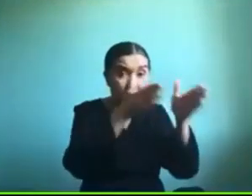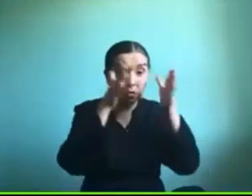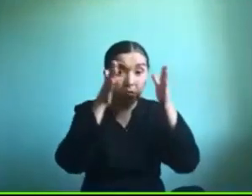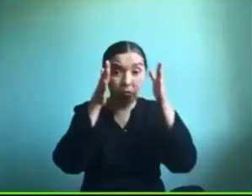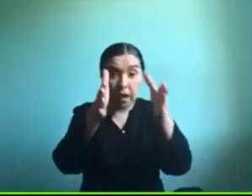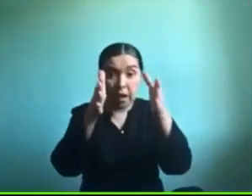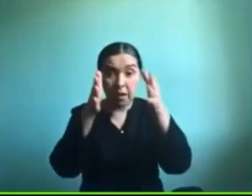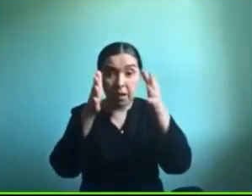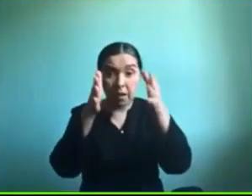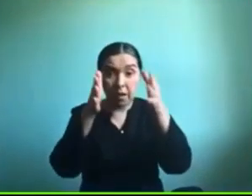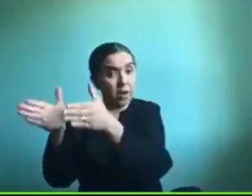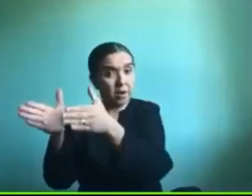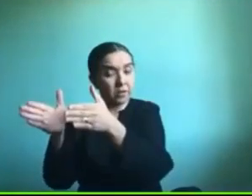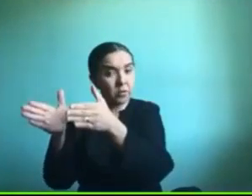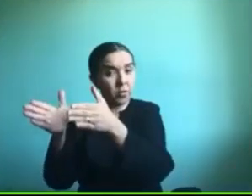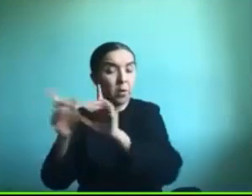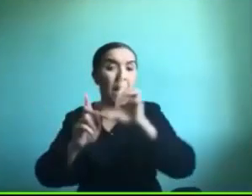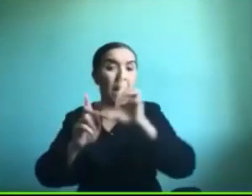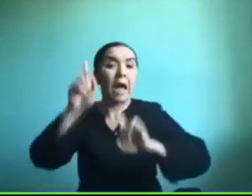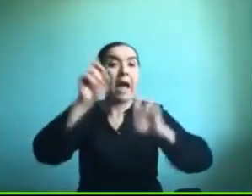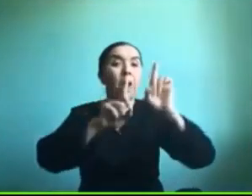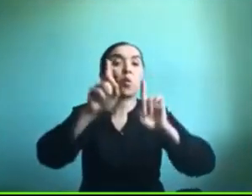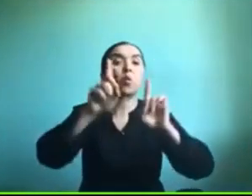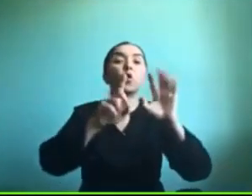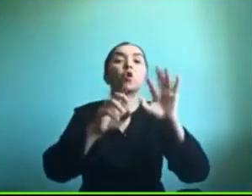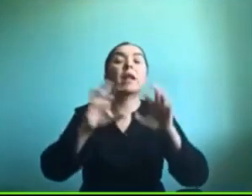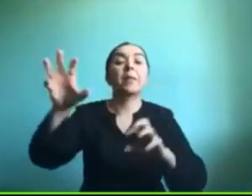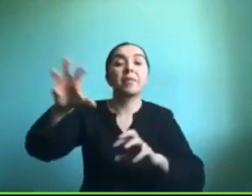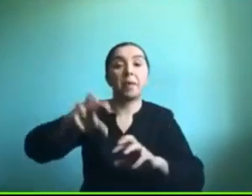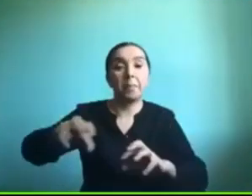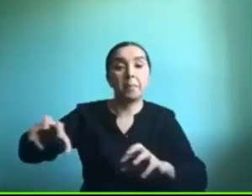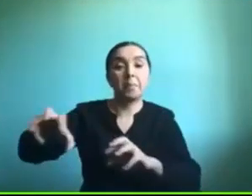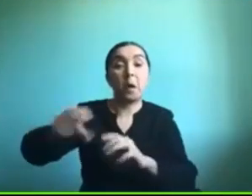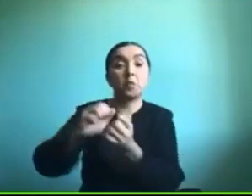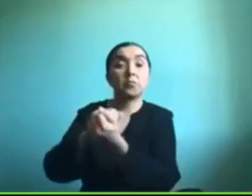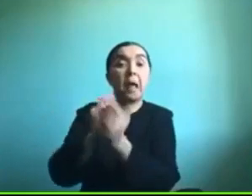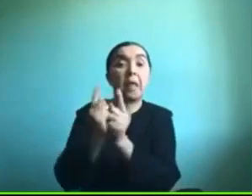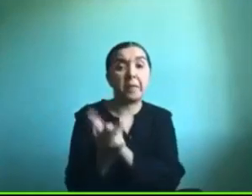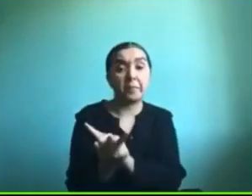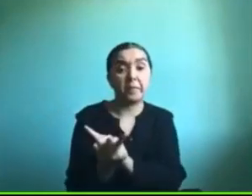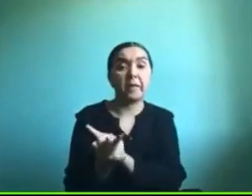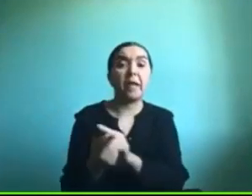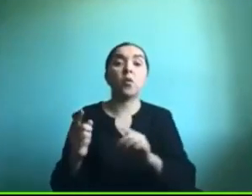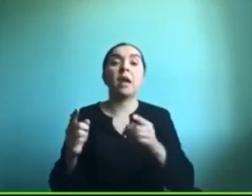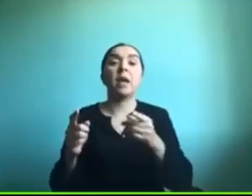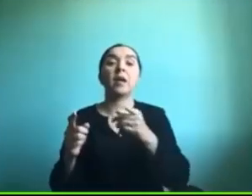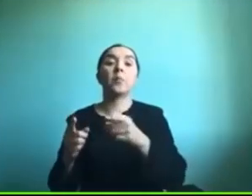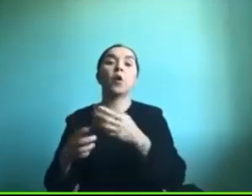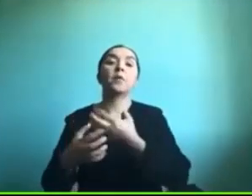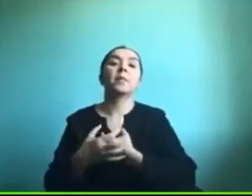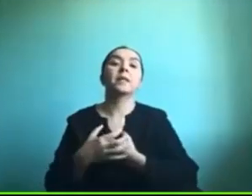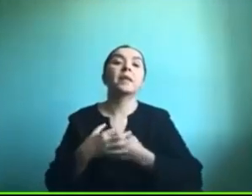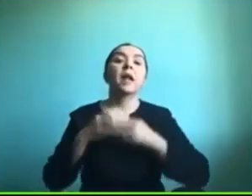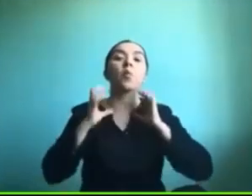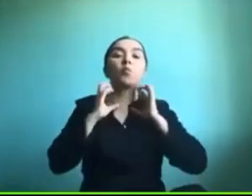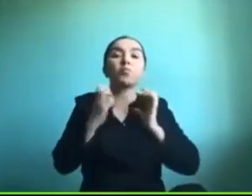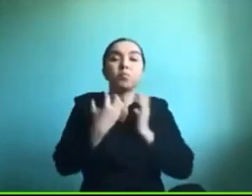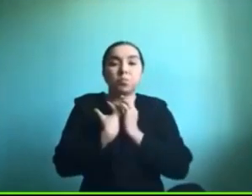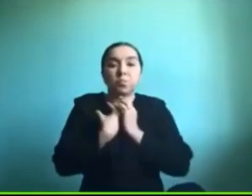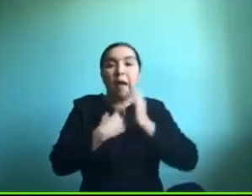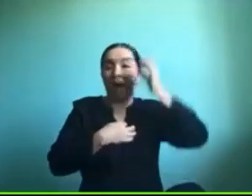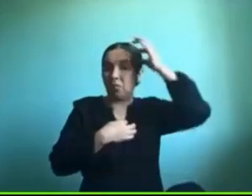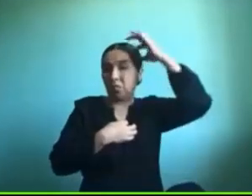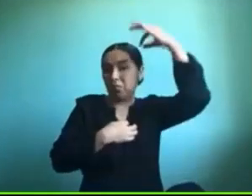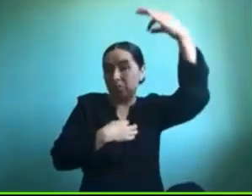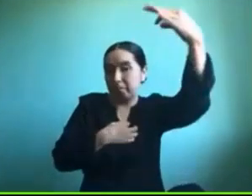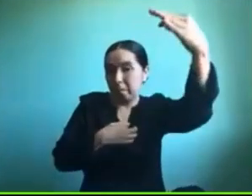solamente un switch adaptado en otros casos vamos a tener que necesitar una órtesis más un switch adaptado en otros casos más